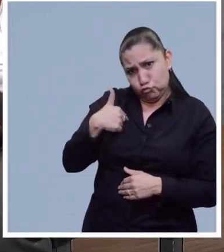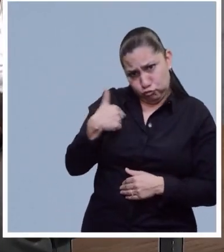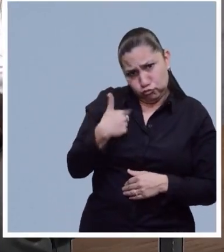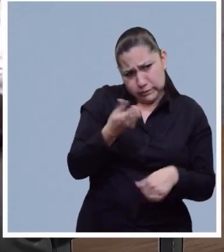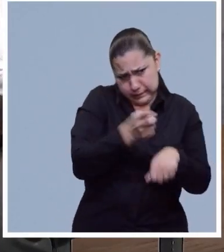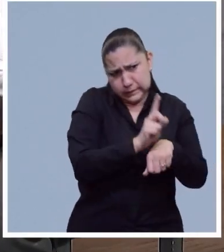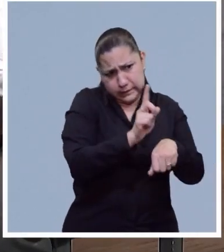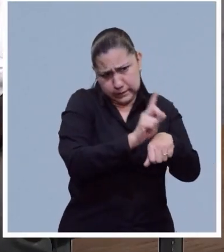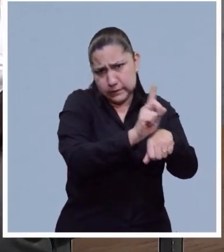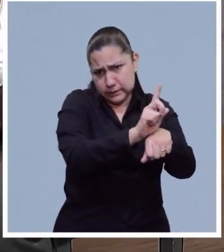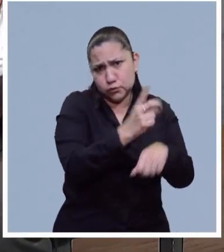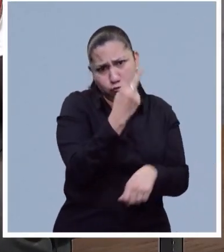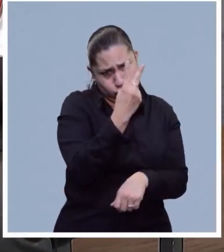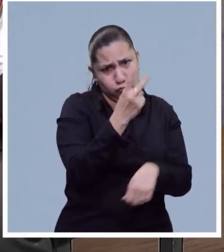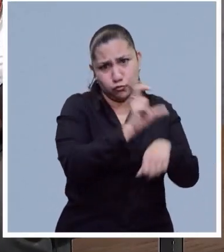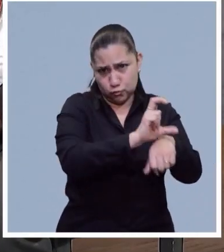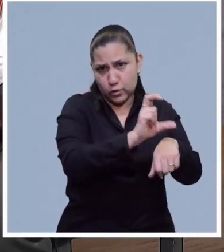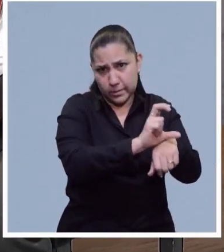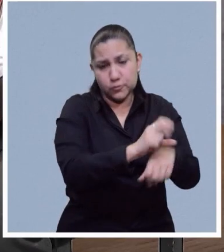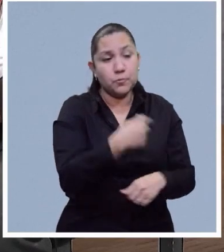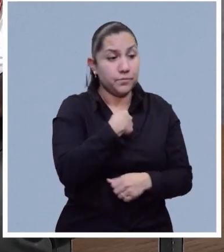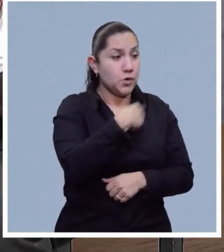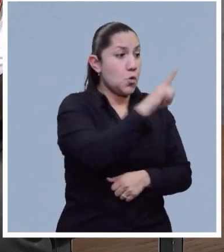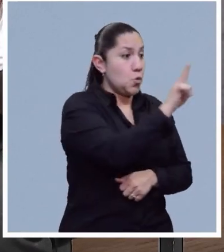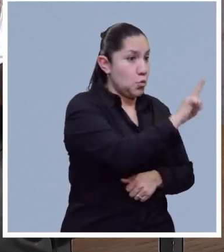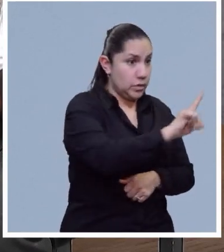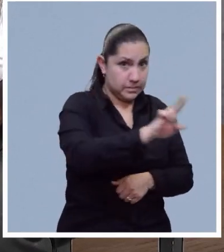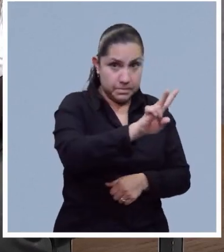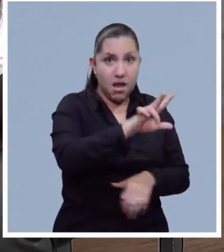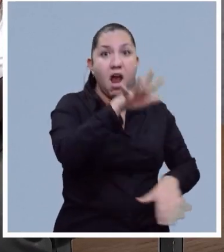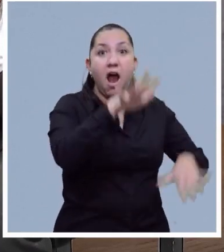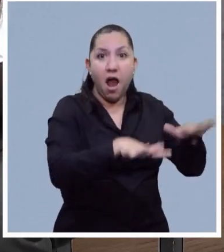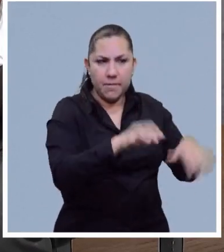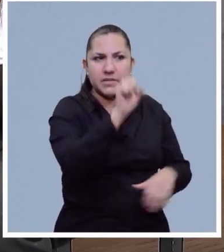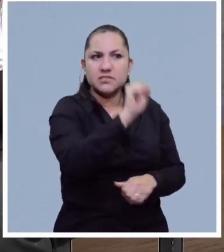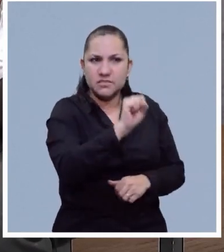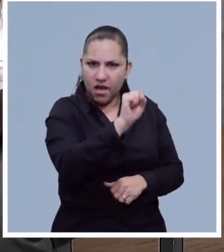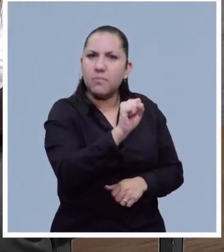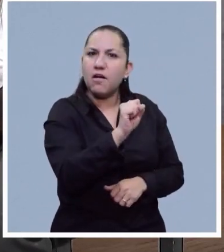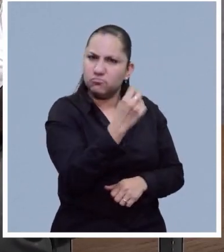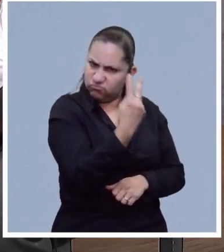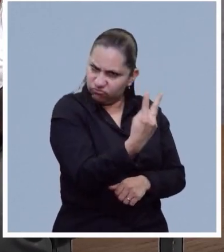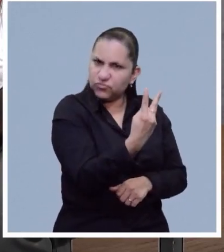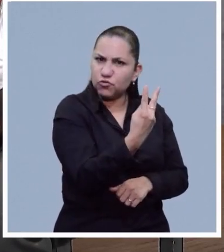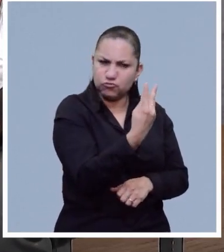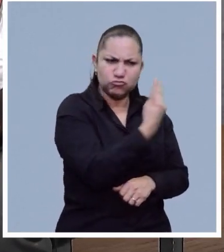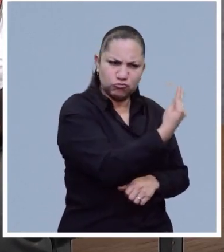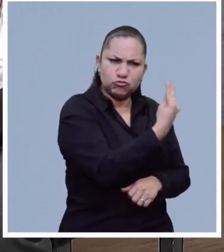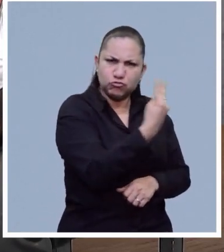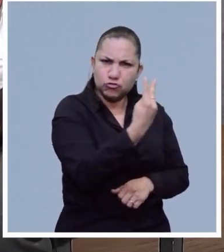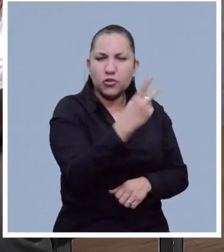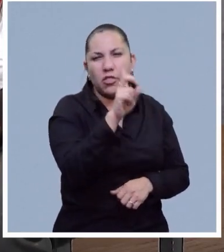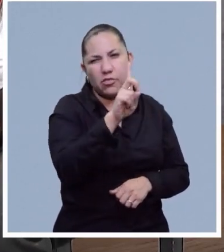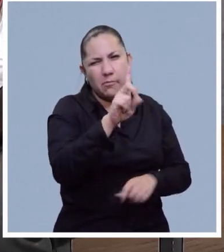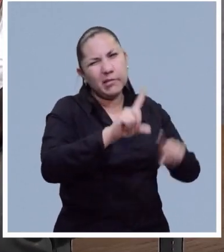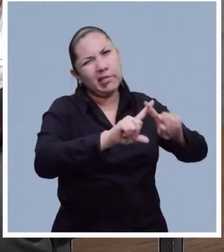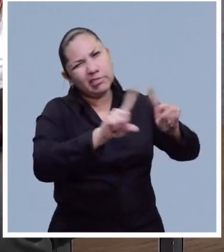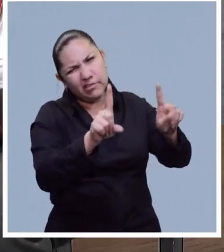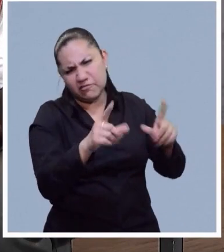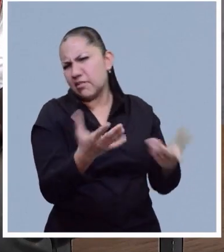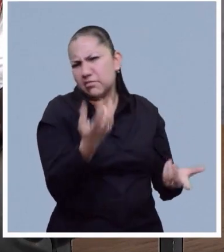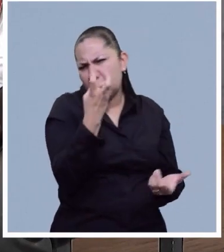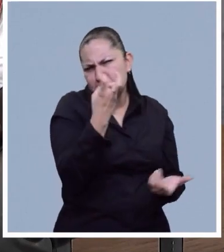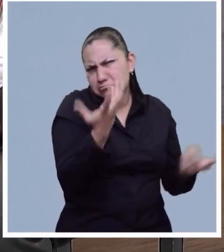satanizar el consumo. Yo como dos huevos diarios, de lunes a viernes, a veces hasta sábado y al domingo busca uno a ver qué hay por ahí. Ok,